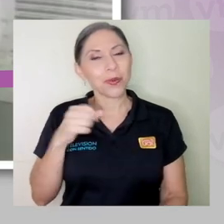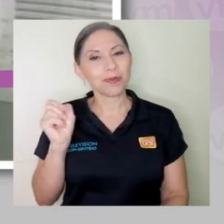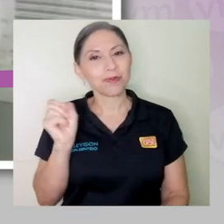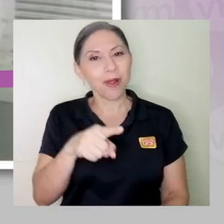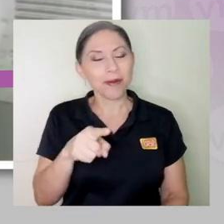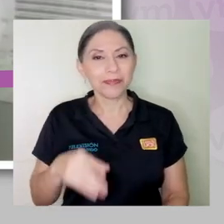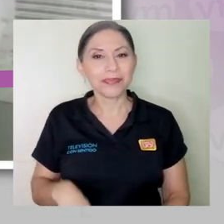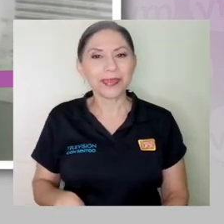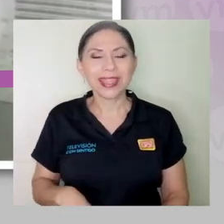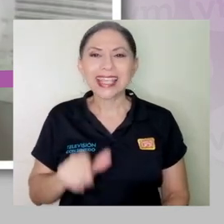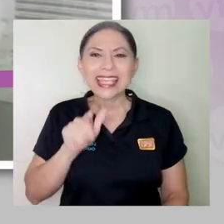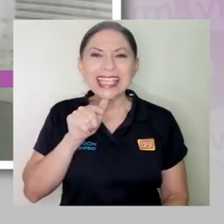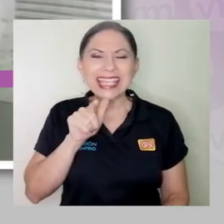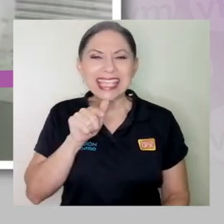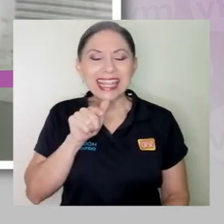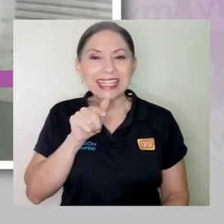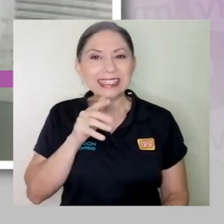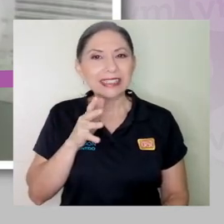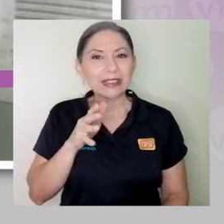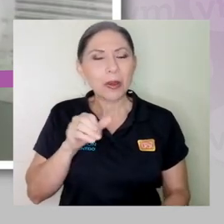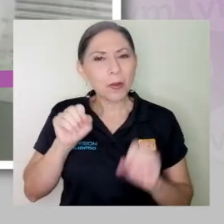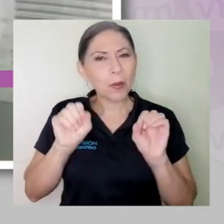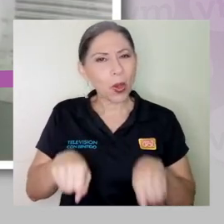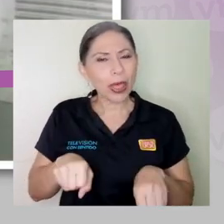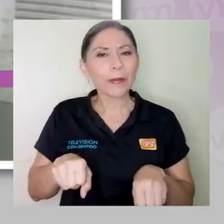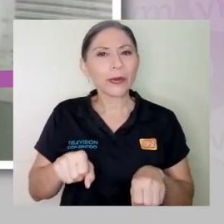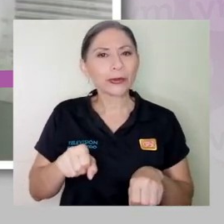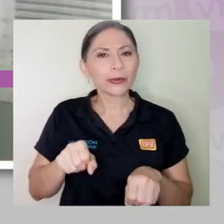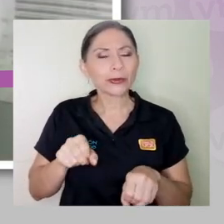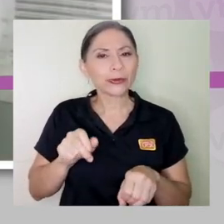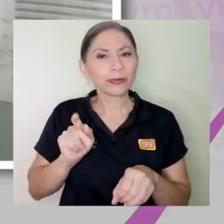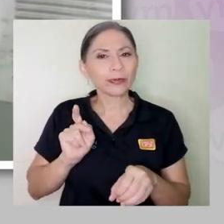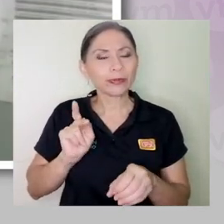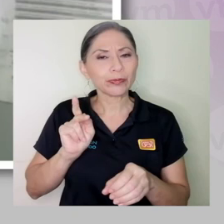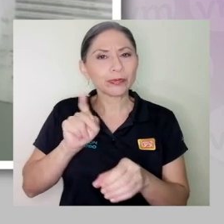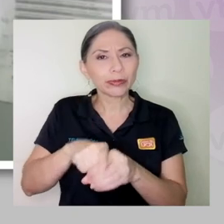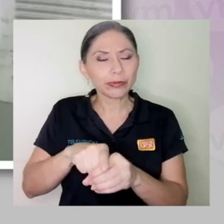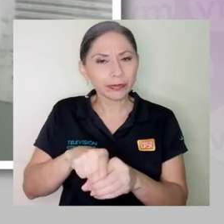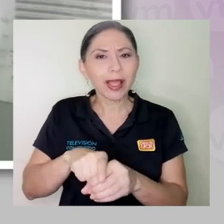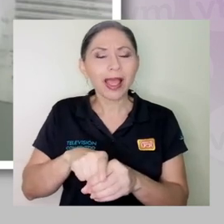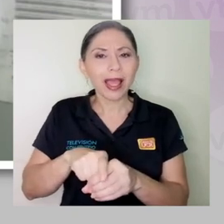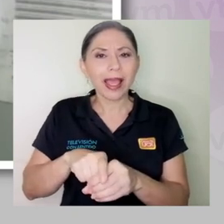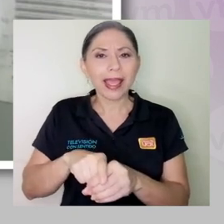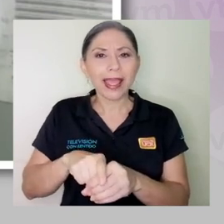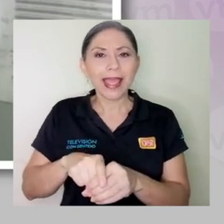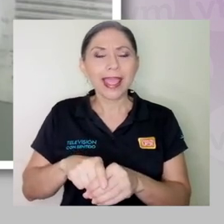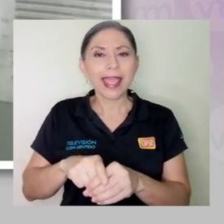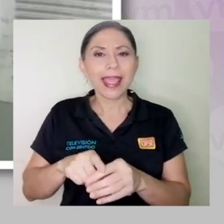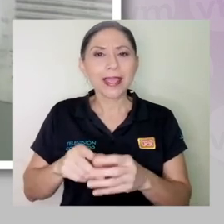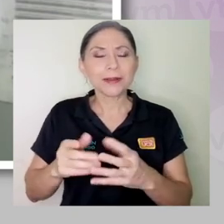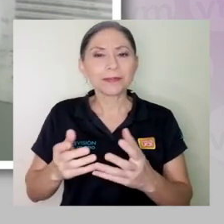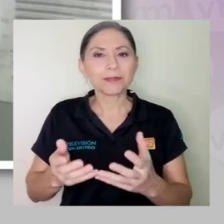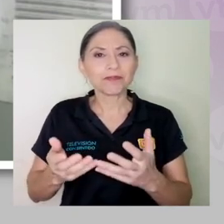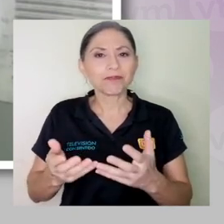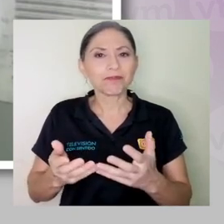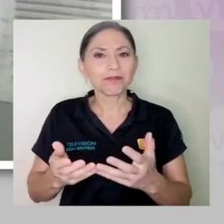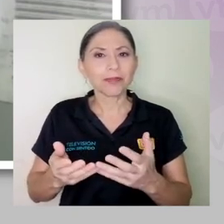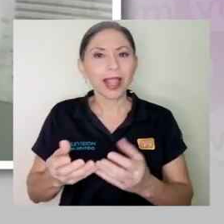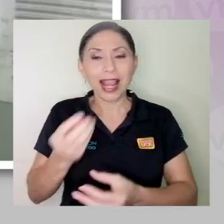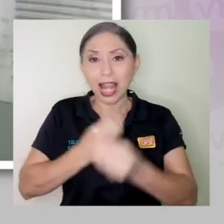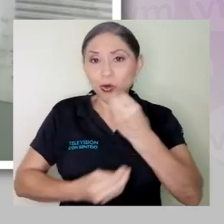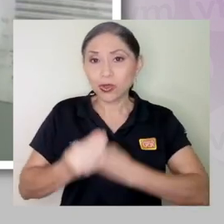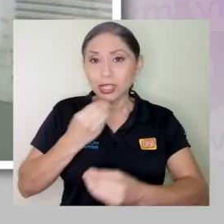¿quiénes podemos tomar parte en la nutrición sostenible?